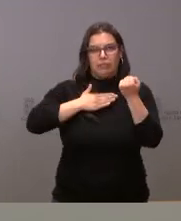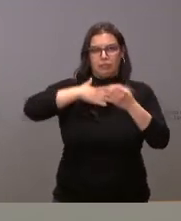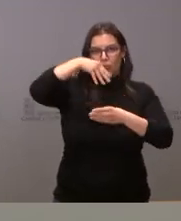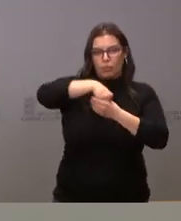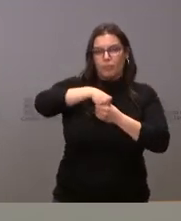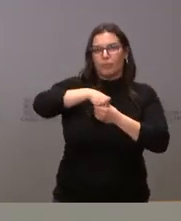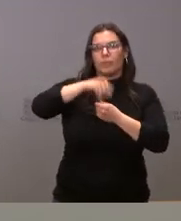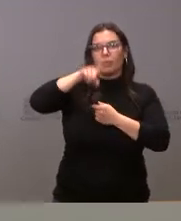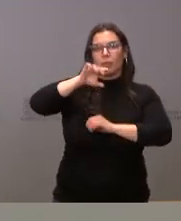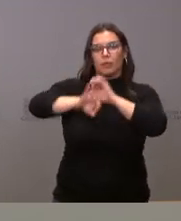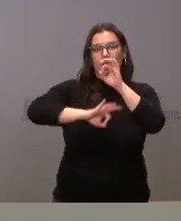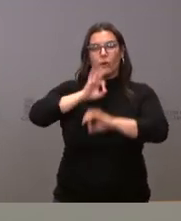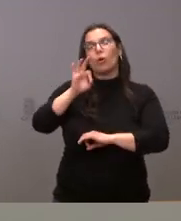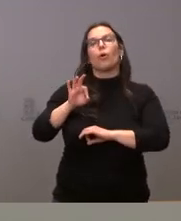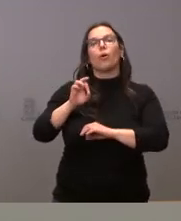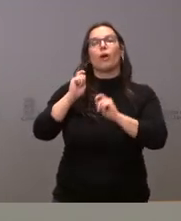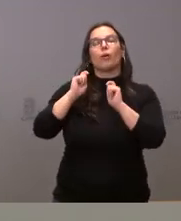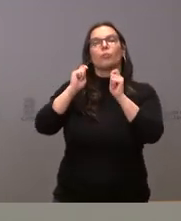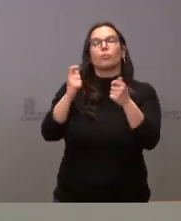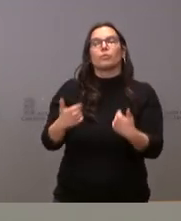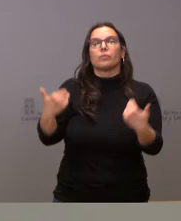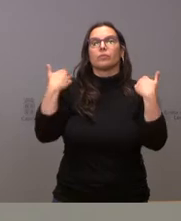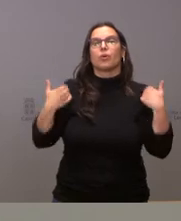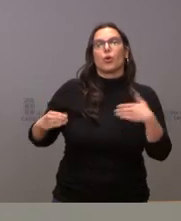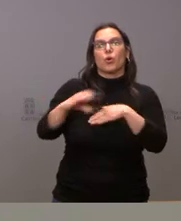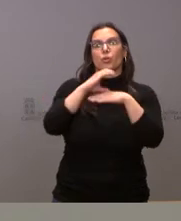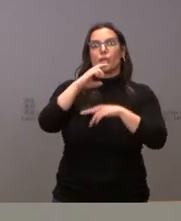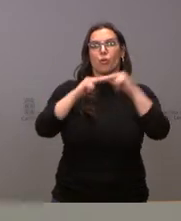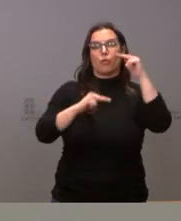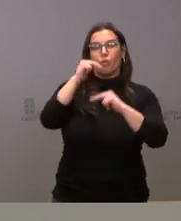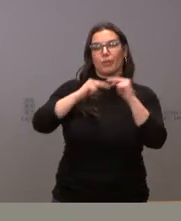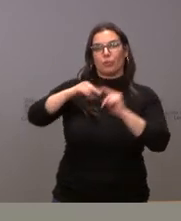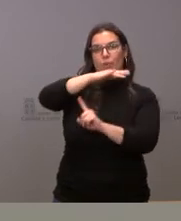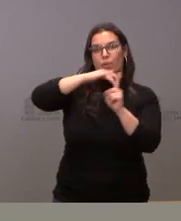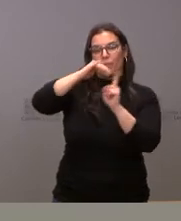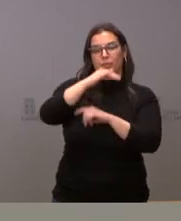y el órgano de adaptación será el consejero de Fomento y Medio Ambiente.